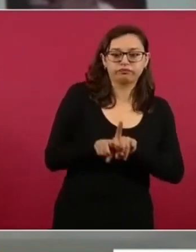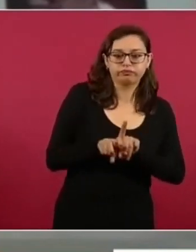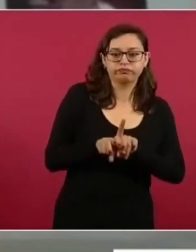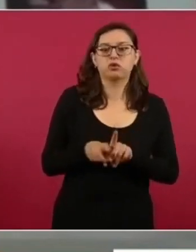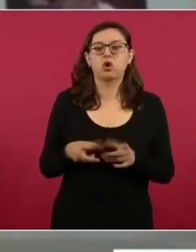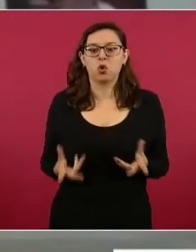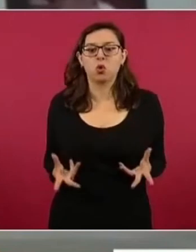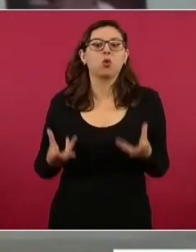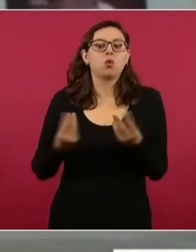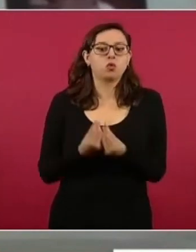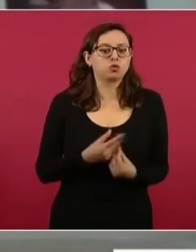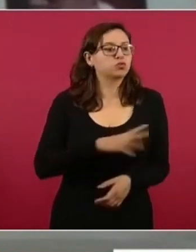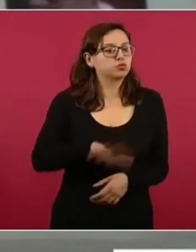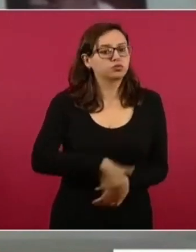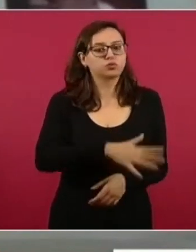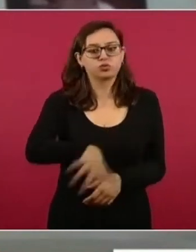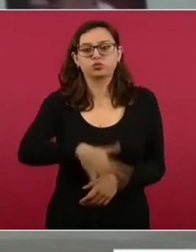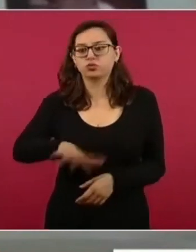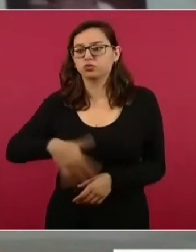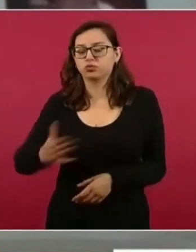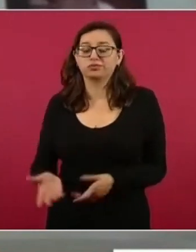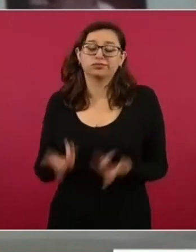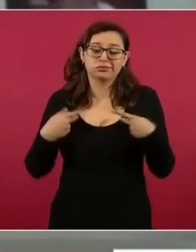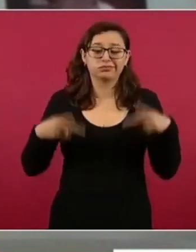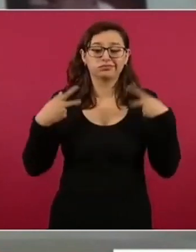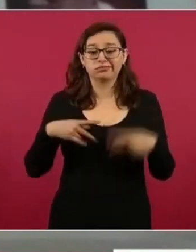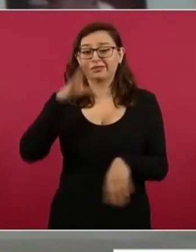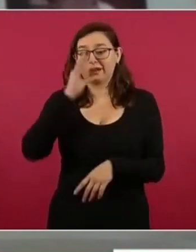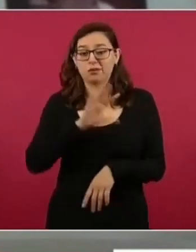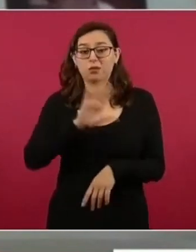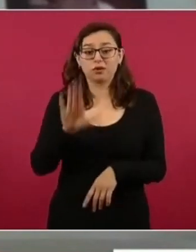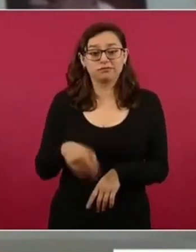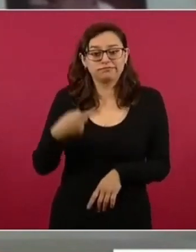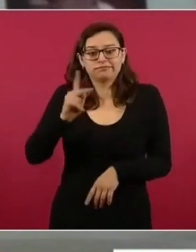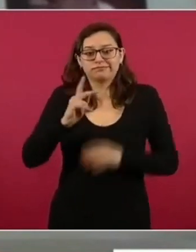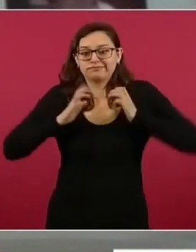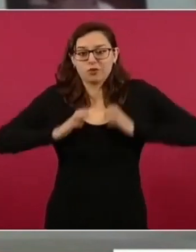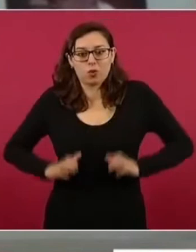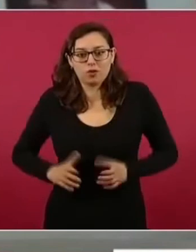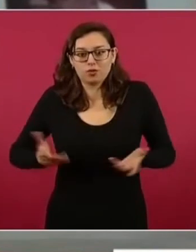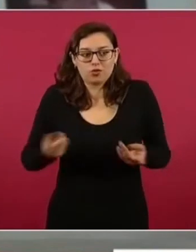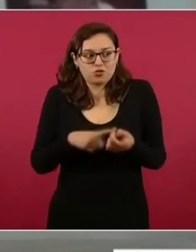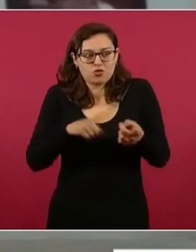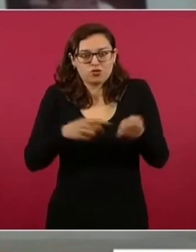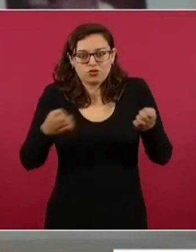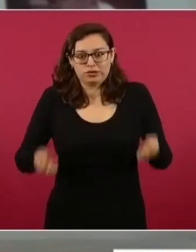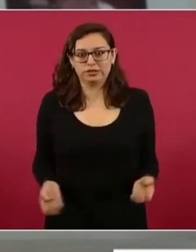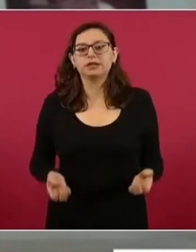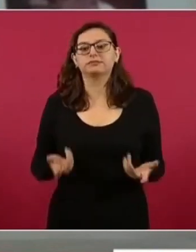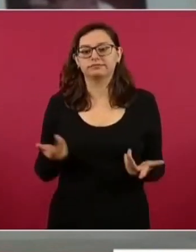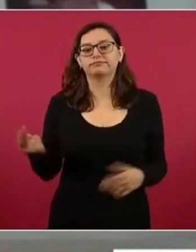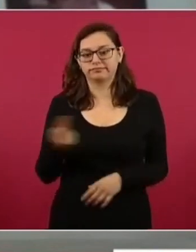localización de los cuerpos de estas personas. Vamos a buscar que